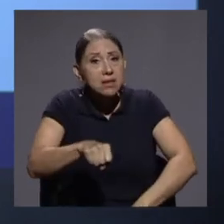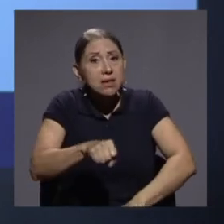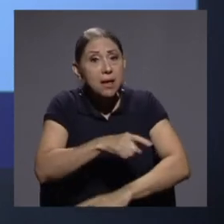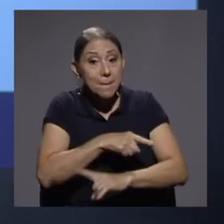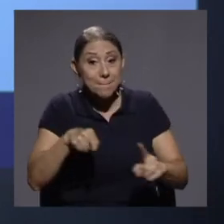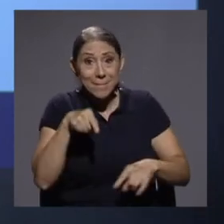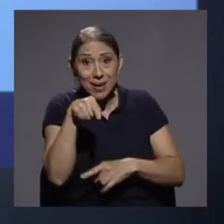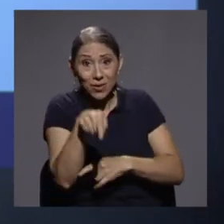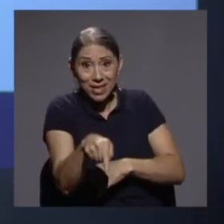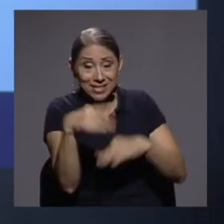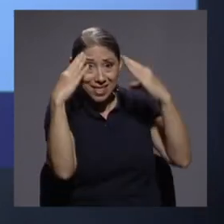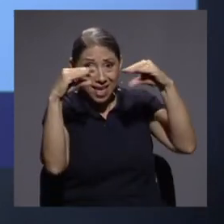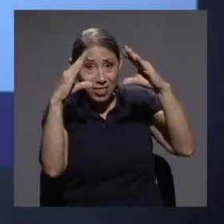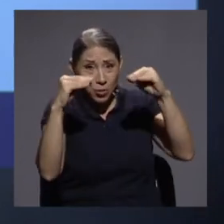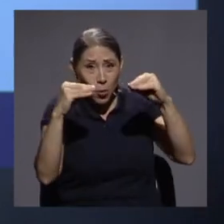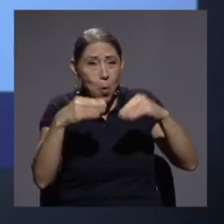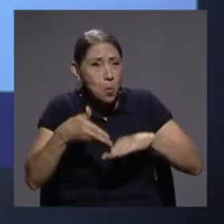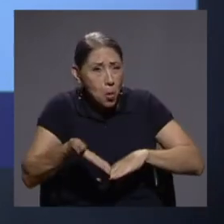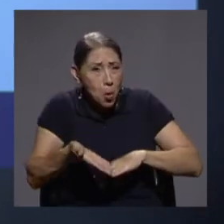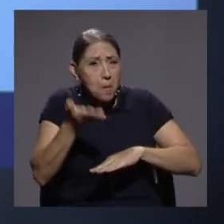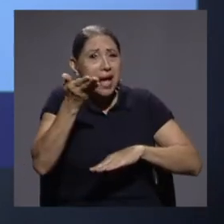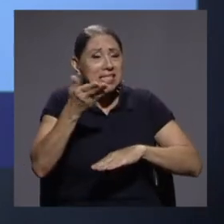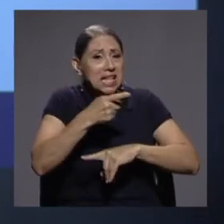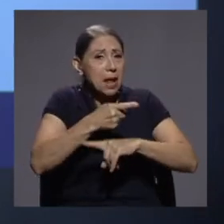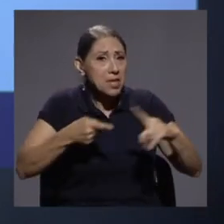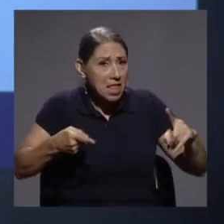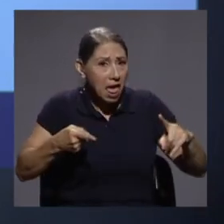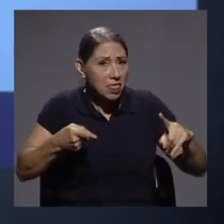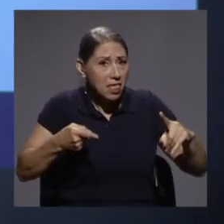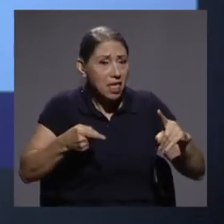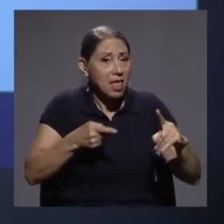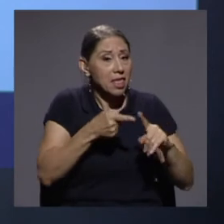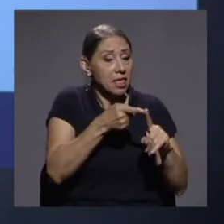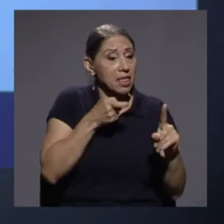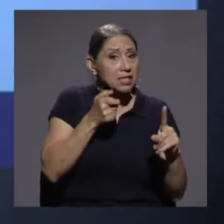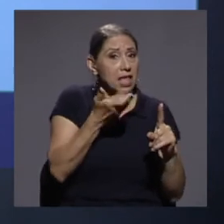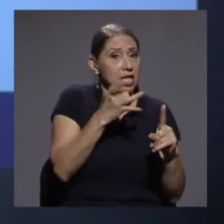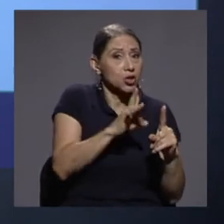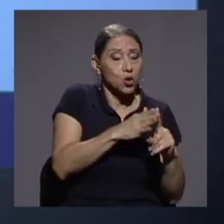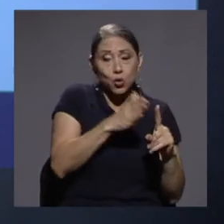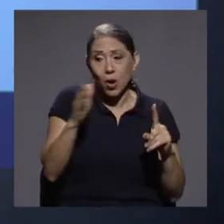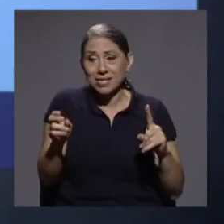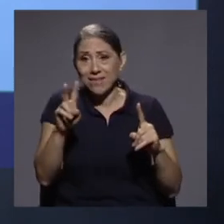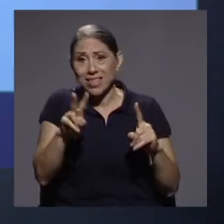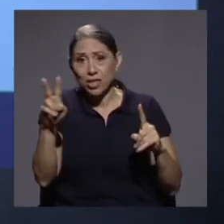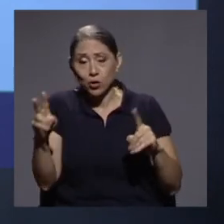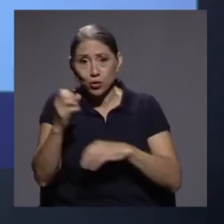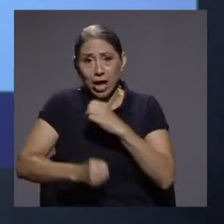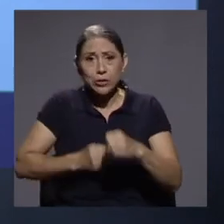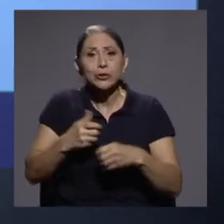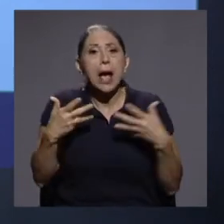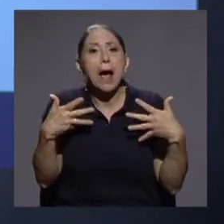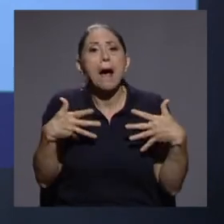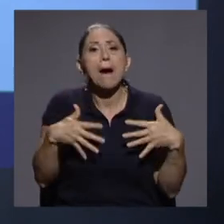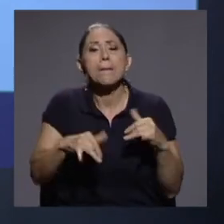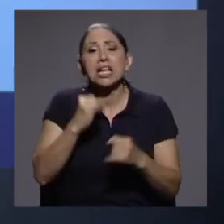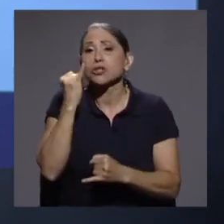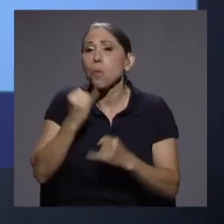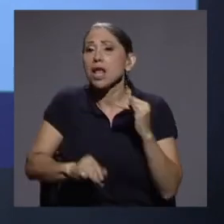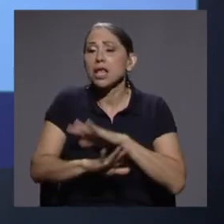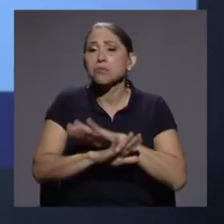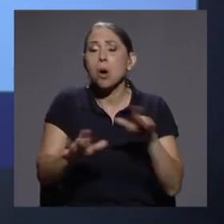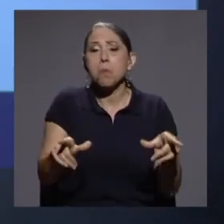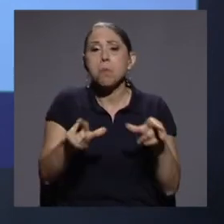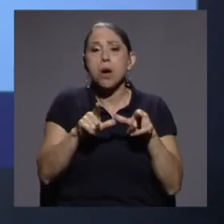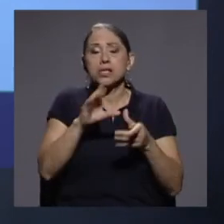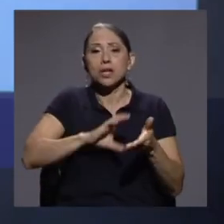en ese rango de edad de 18 a 22 apenas completa la secundaria. Hay más de un